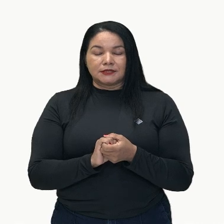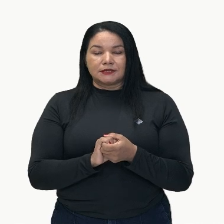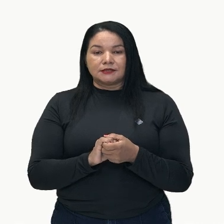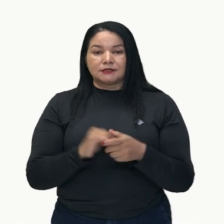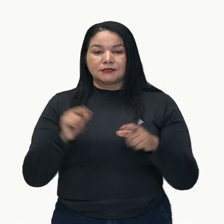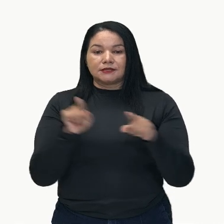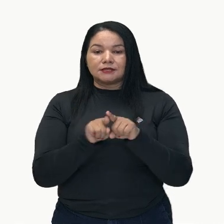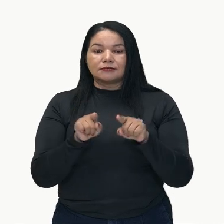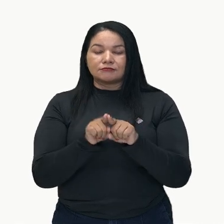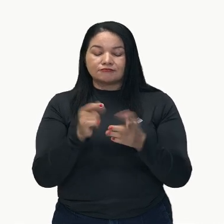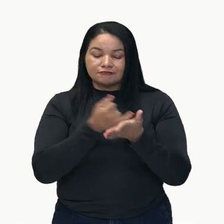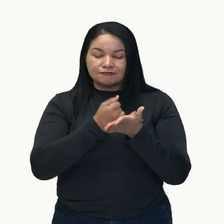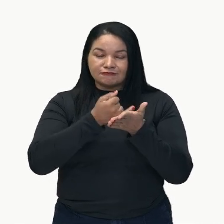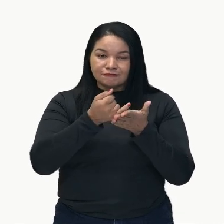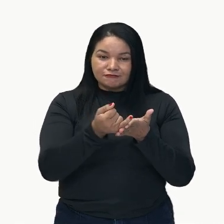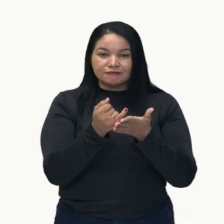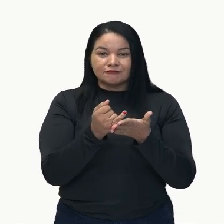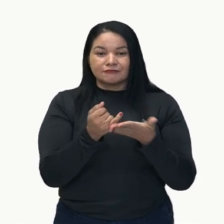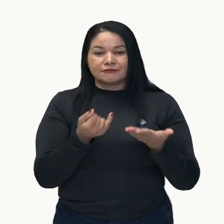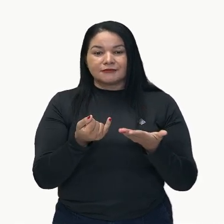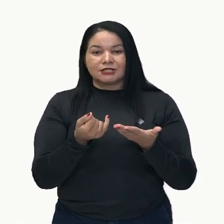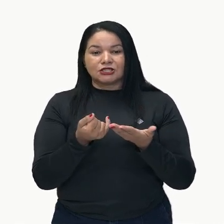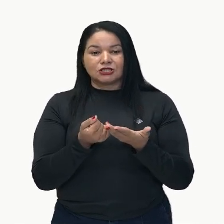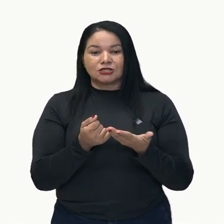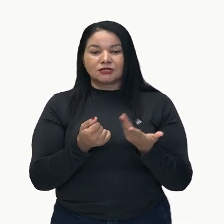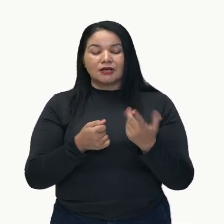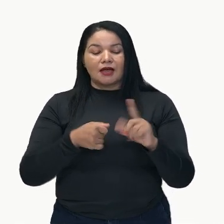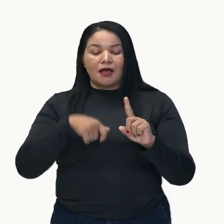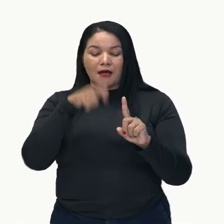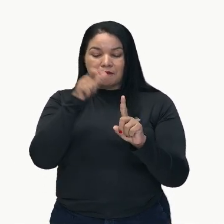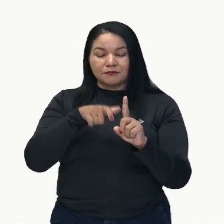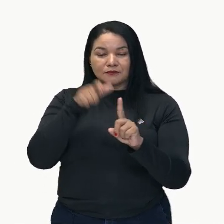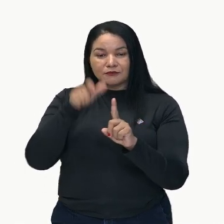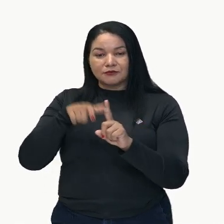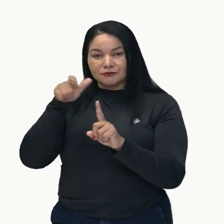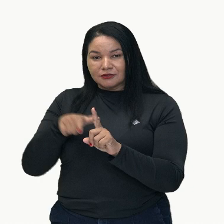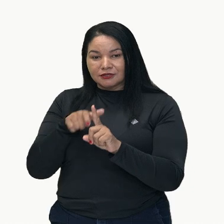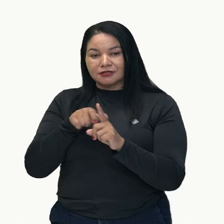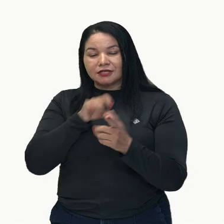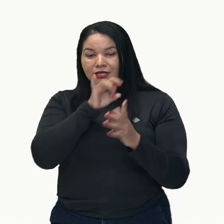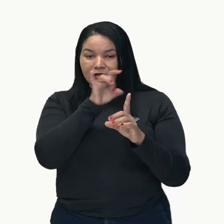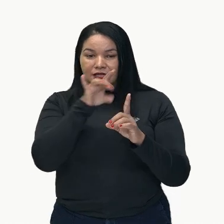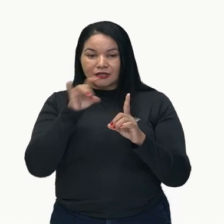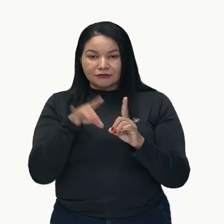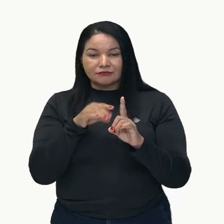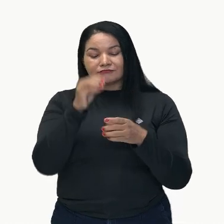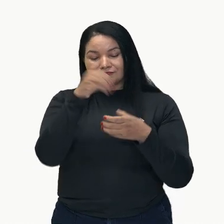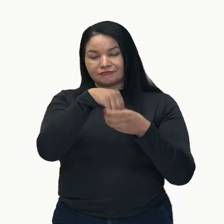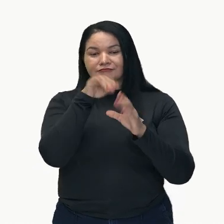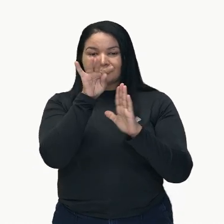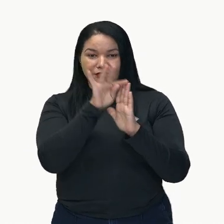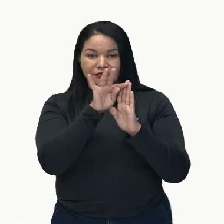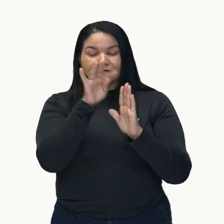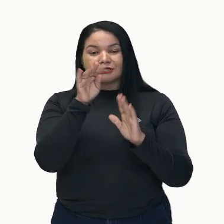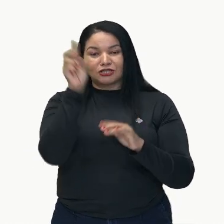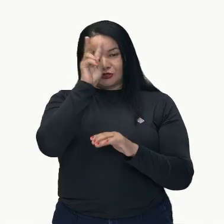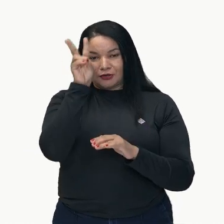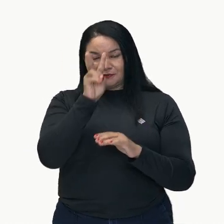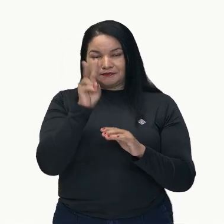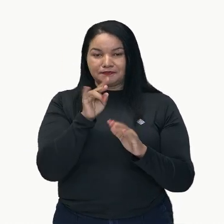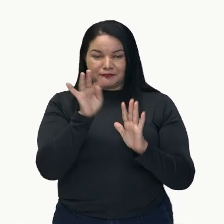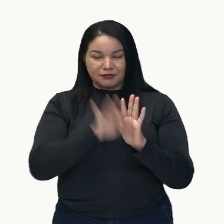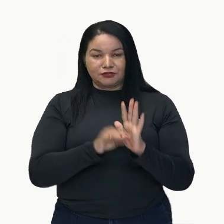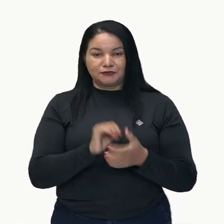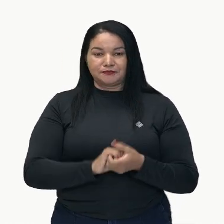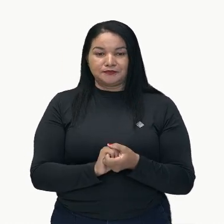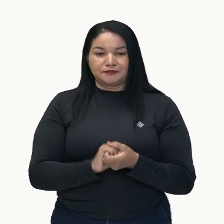se introduce a los protagonistas de la historia. Entonces, la introducción, a gente va